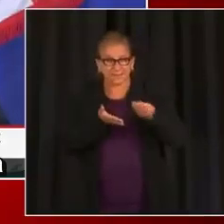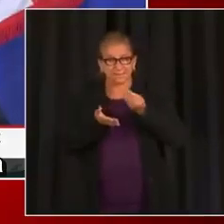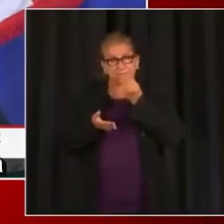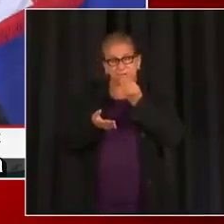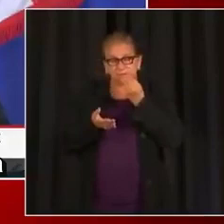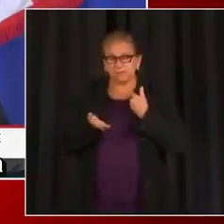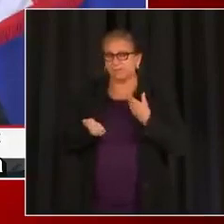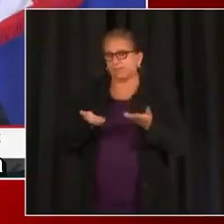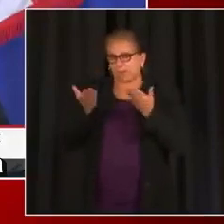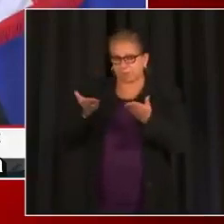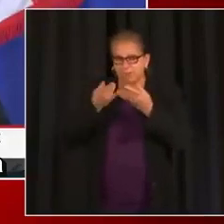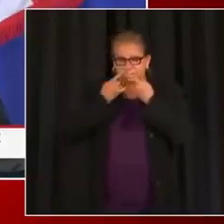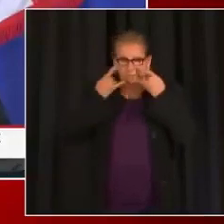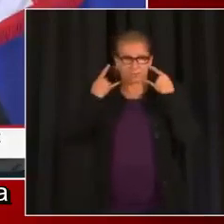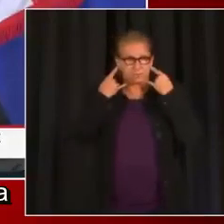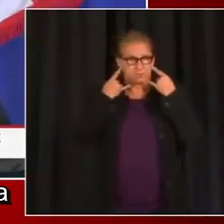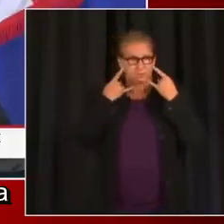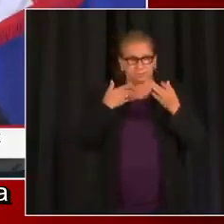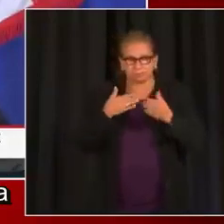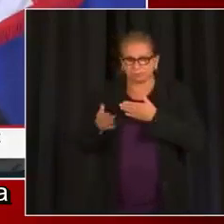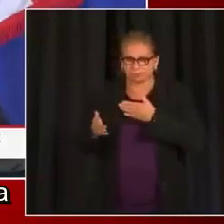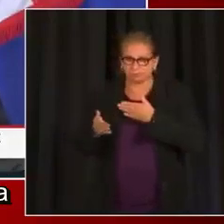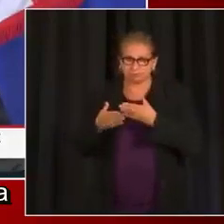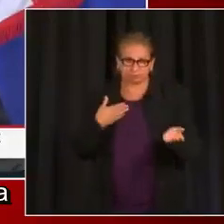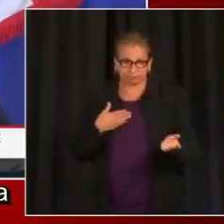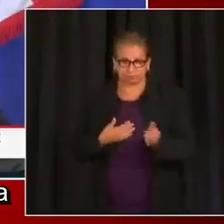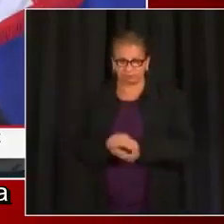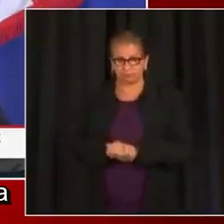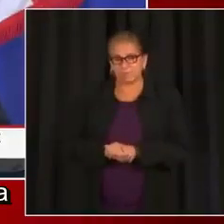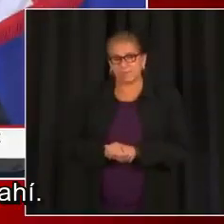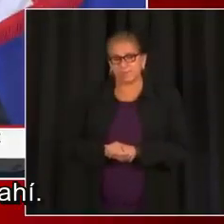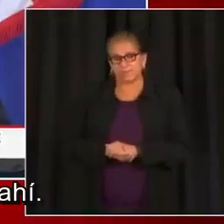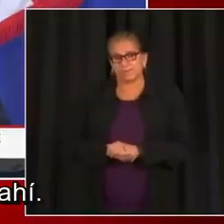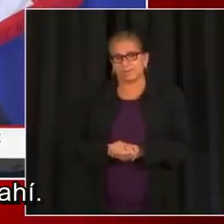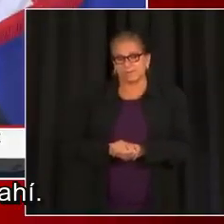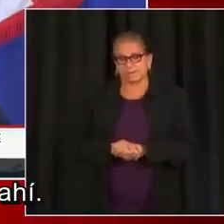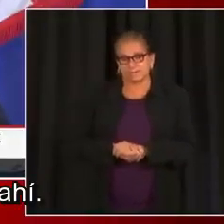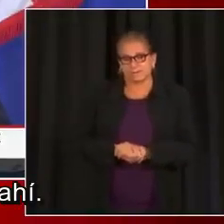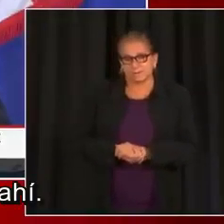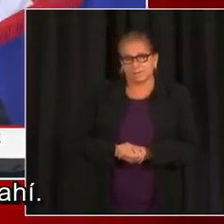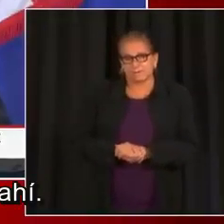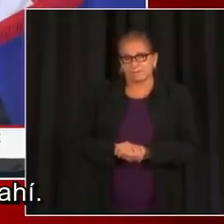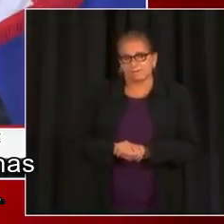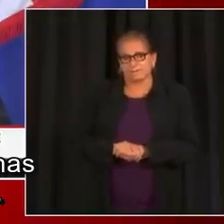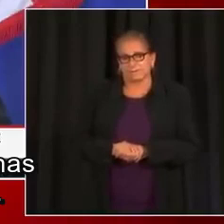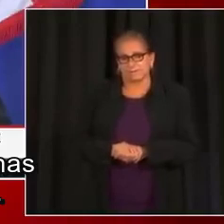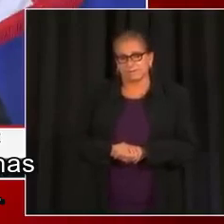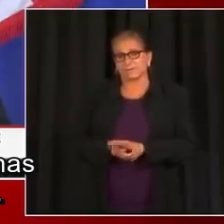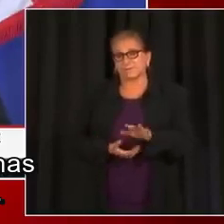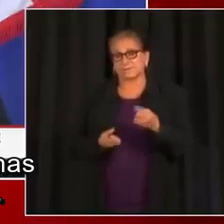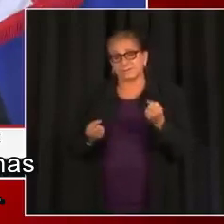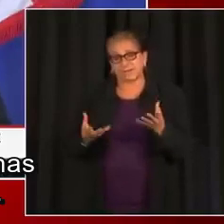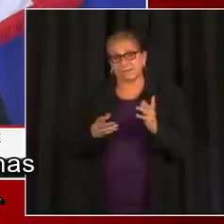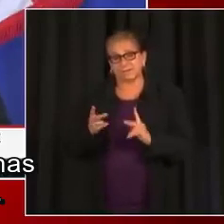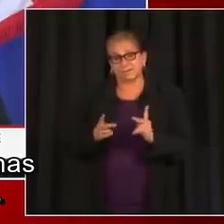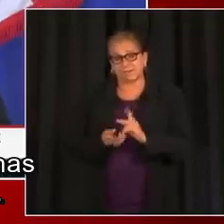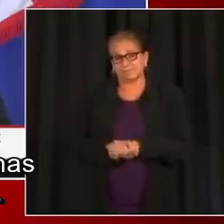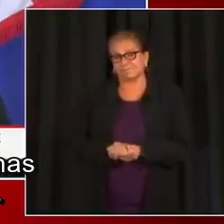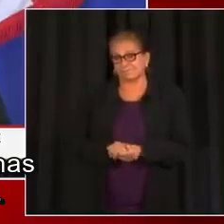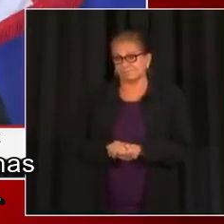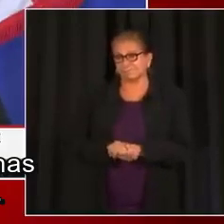voy a la tienda, al supermercado, más que nada como cortesía para las personas que trabajan ahí. Me parece que muchas personas